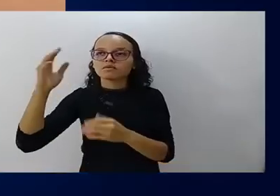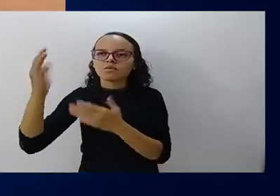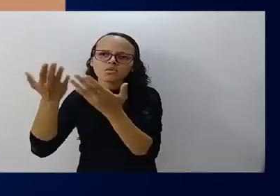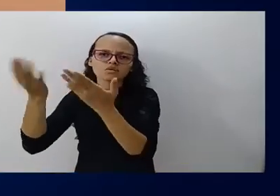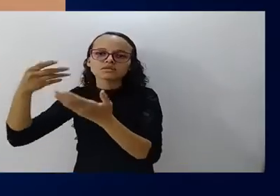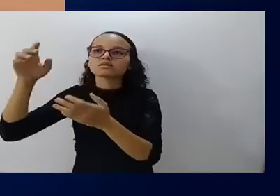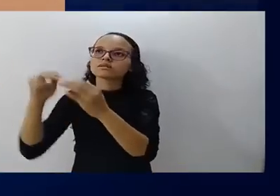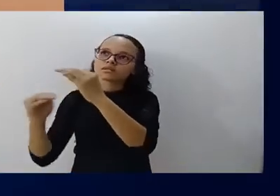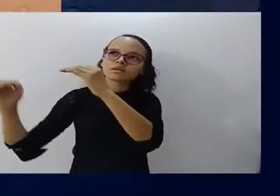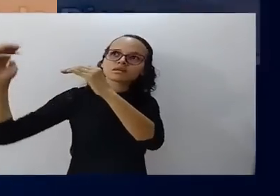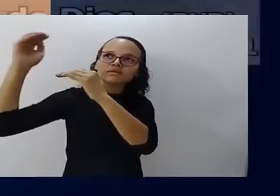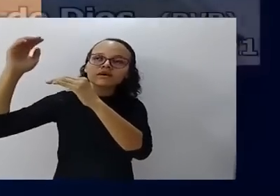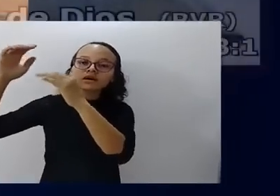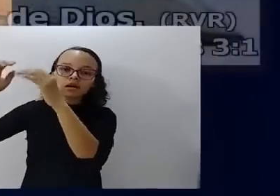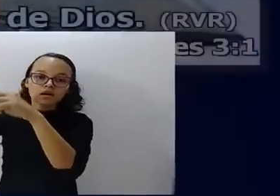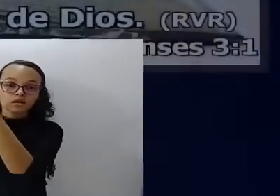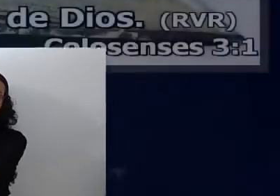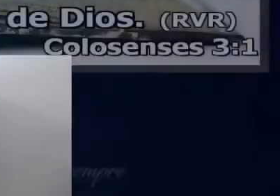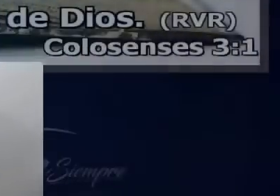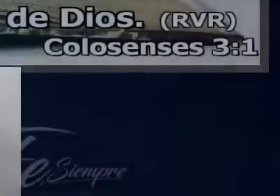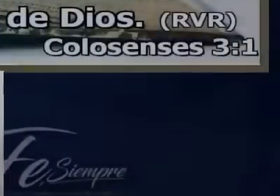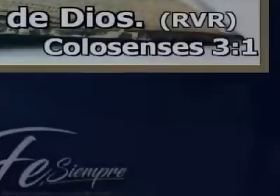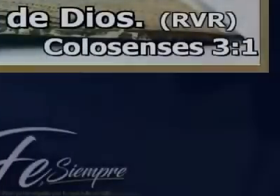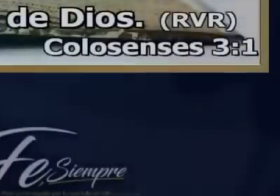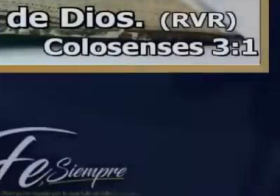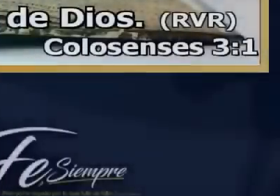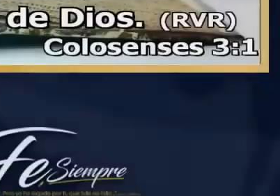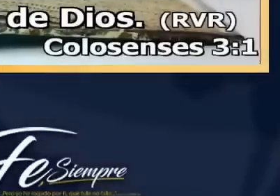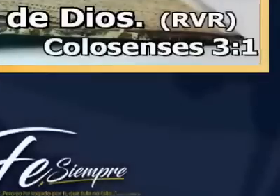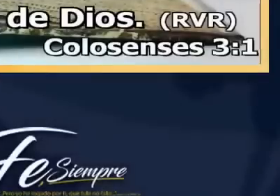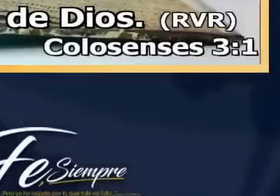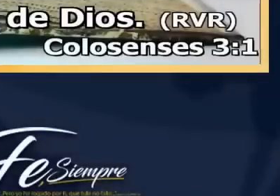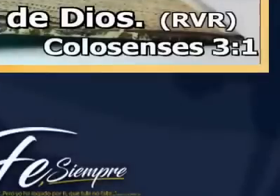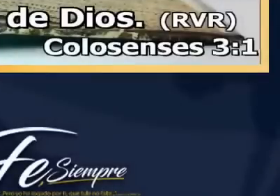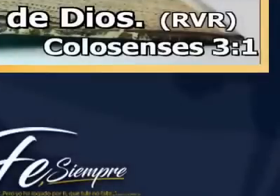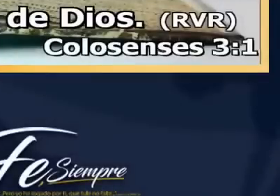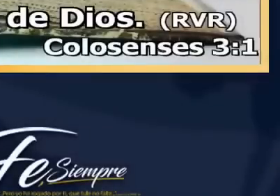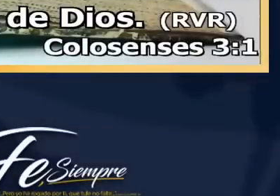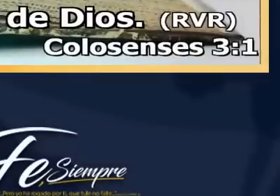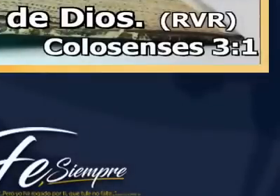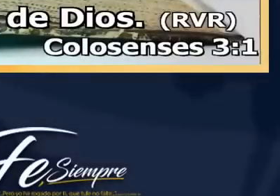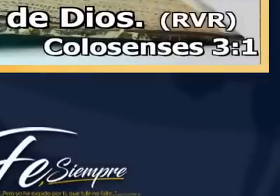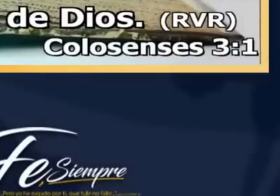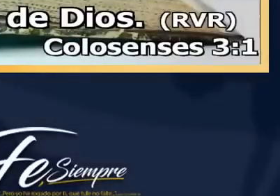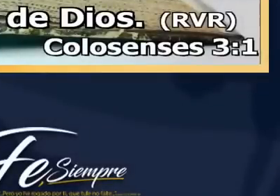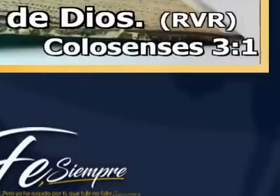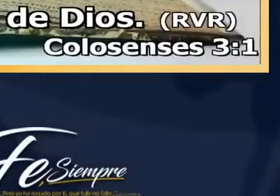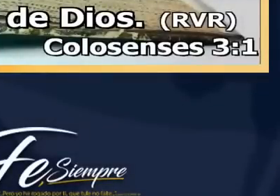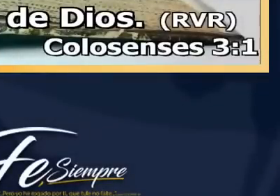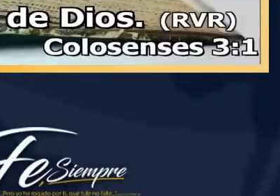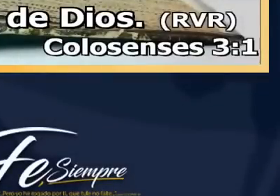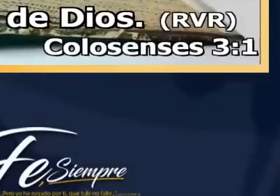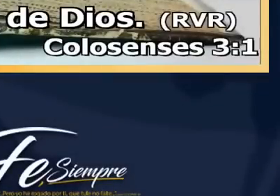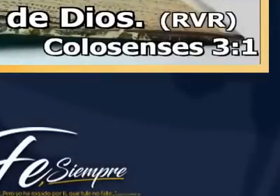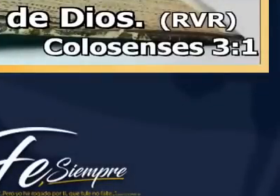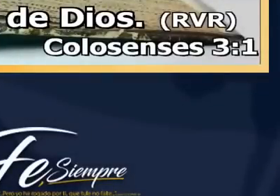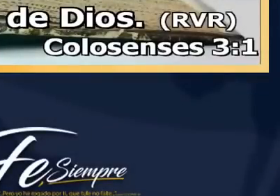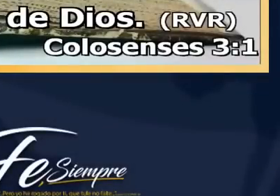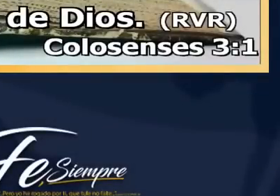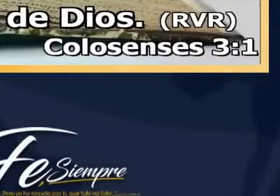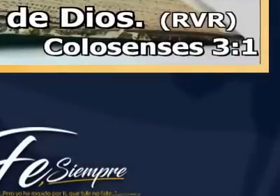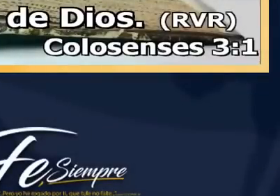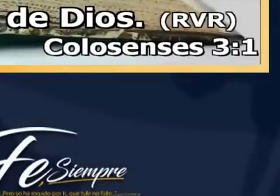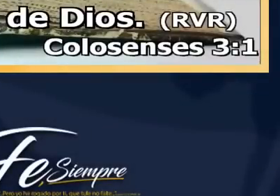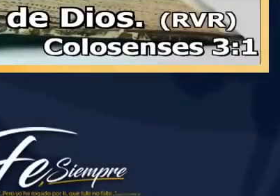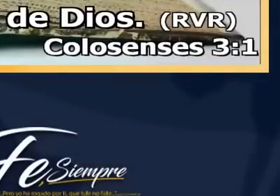Cristo sentado a la diestra de Dios. Poned la mira en las cosas de arriba, no en las de la